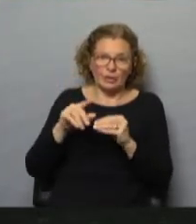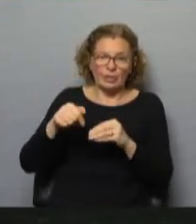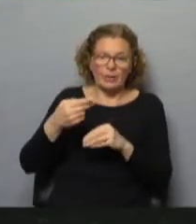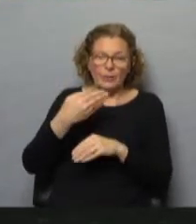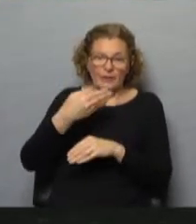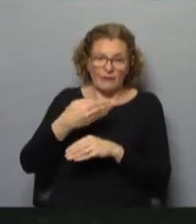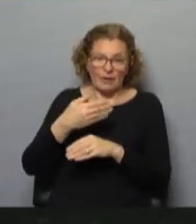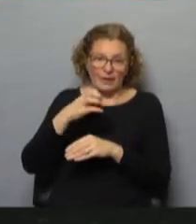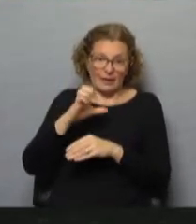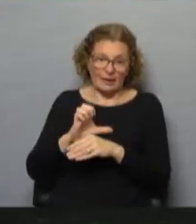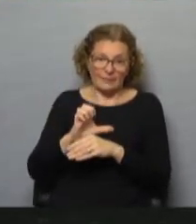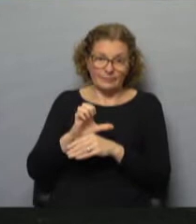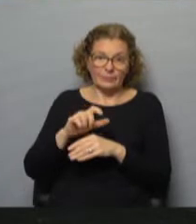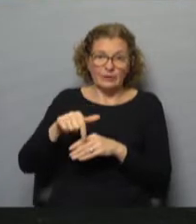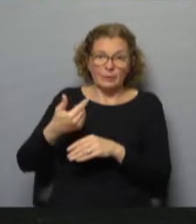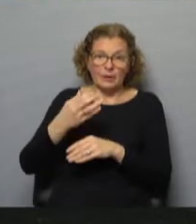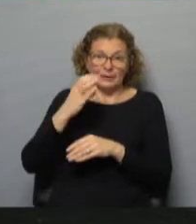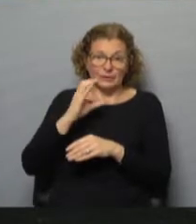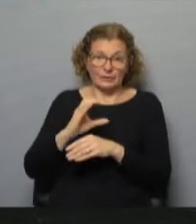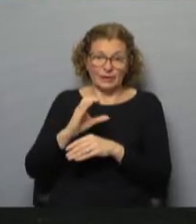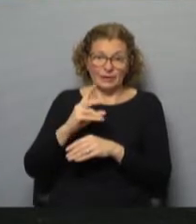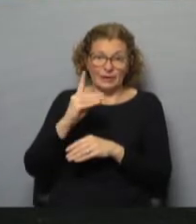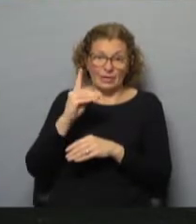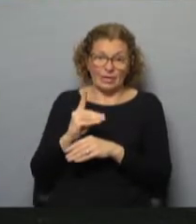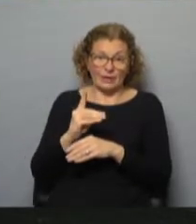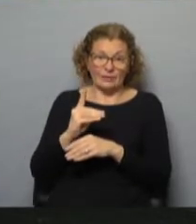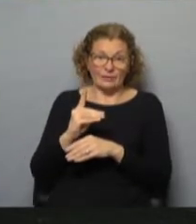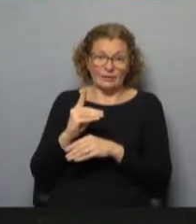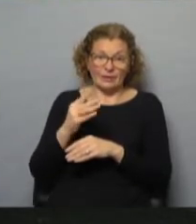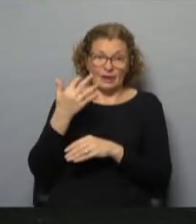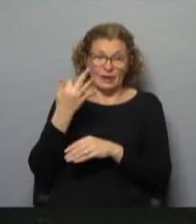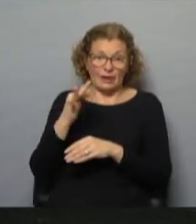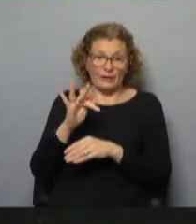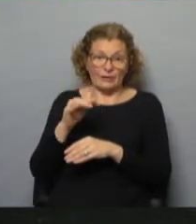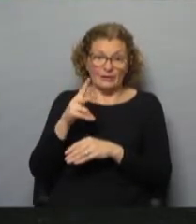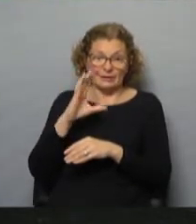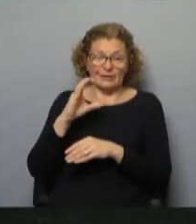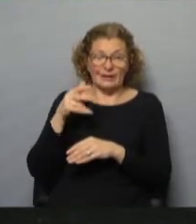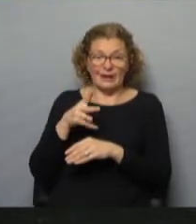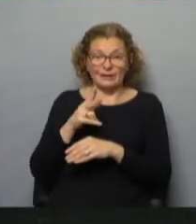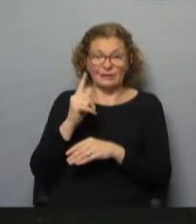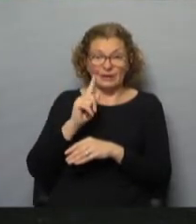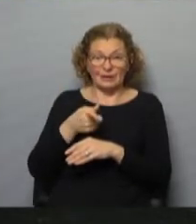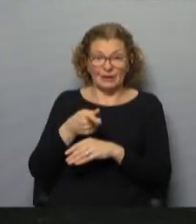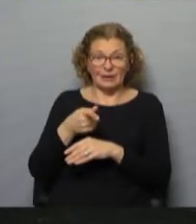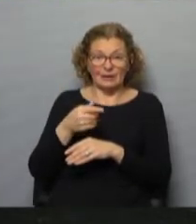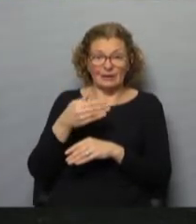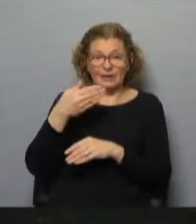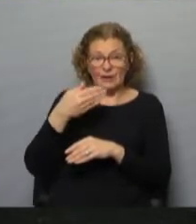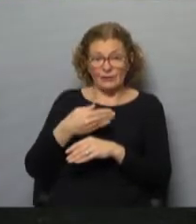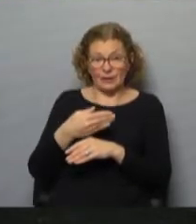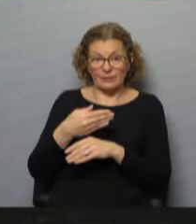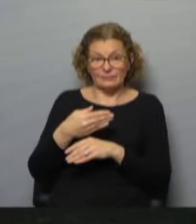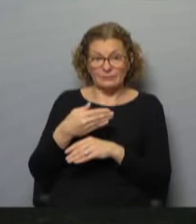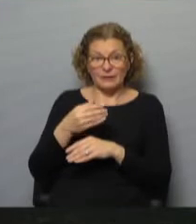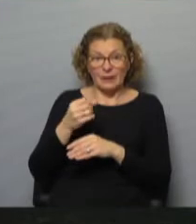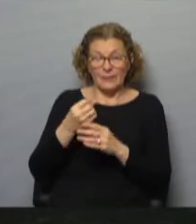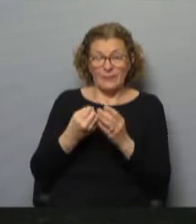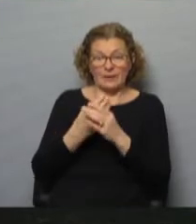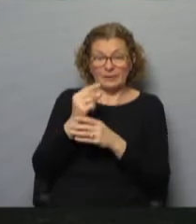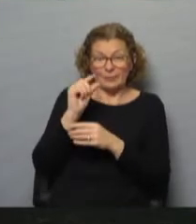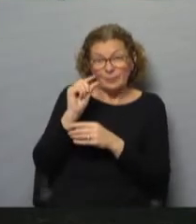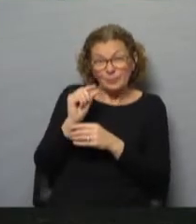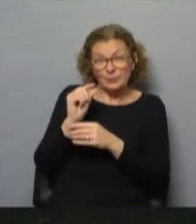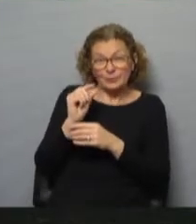municipio E, luego el municipio C, D, luego el F, el CH, el G y el B que en realidad aparece muy